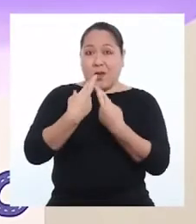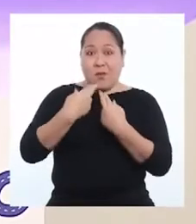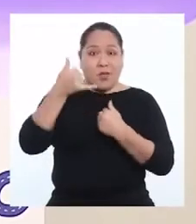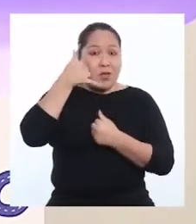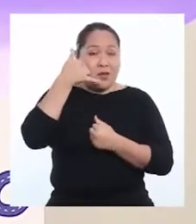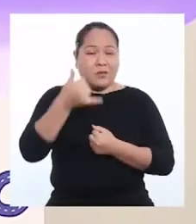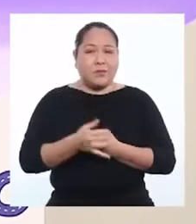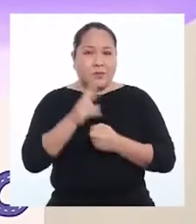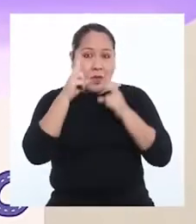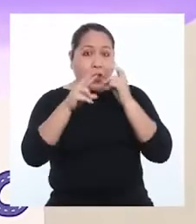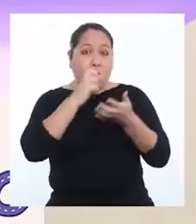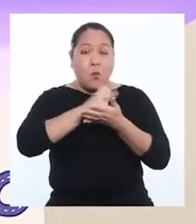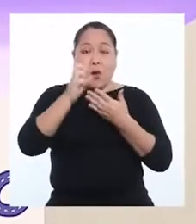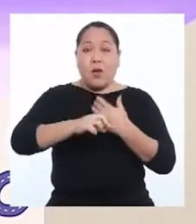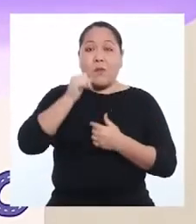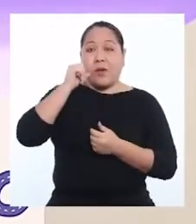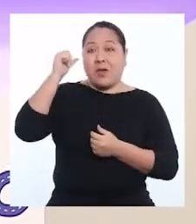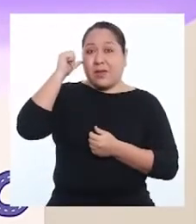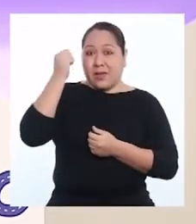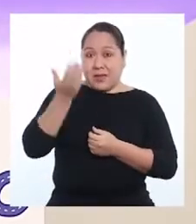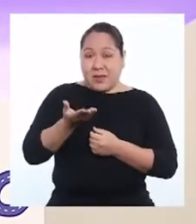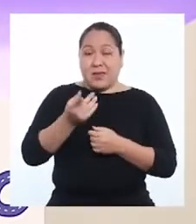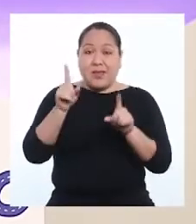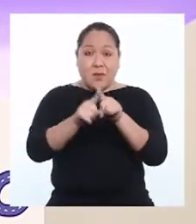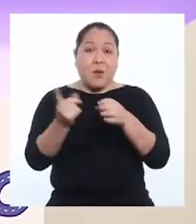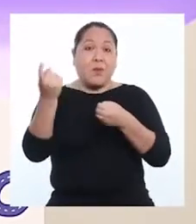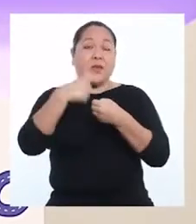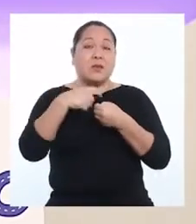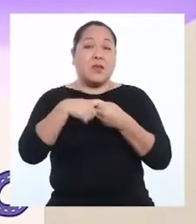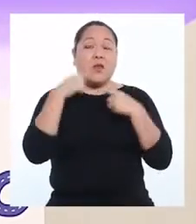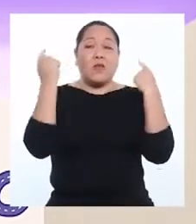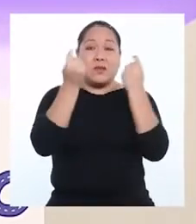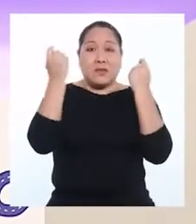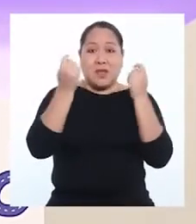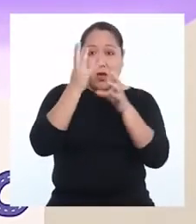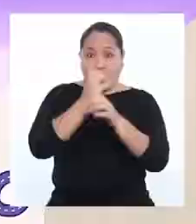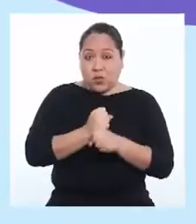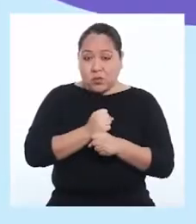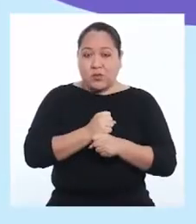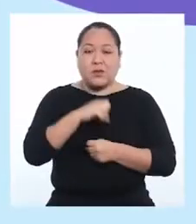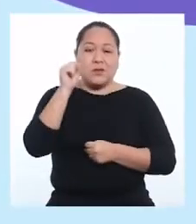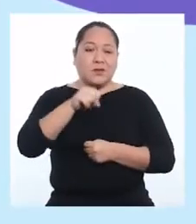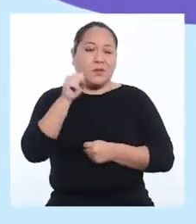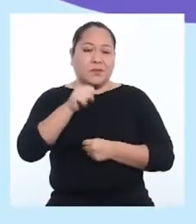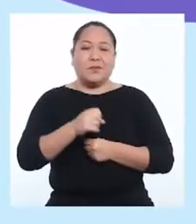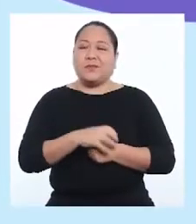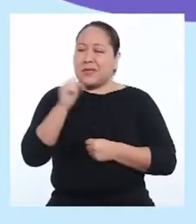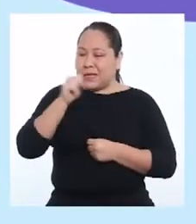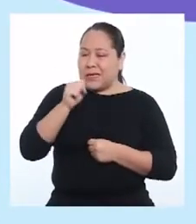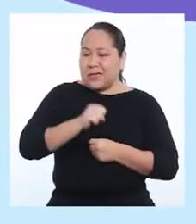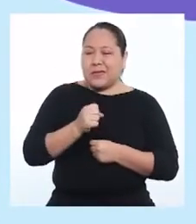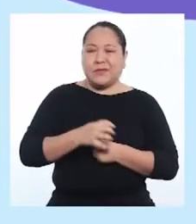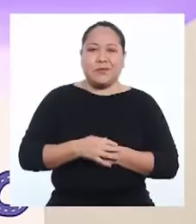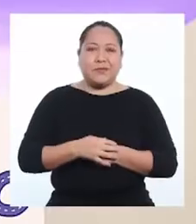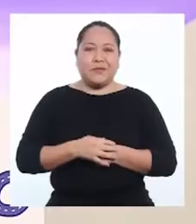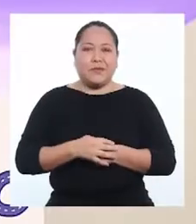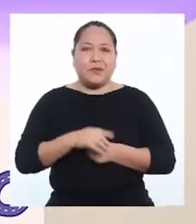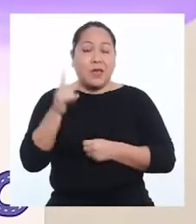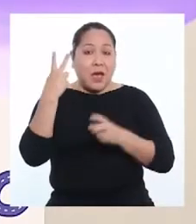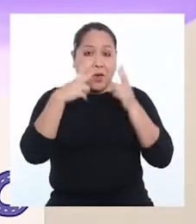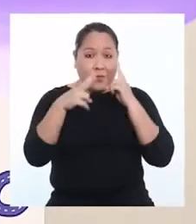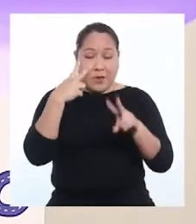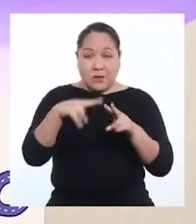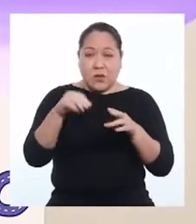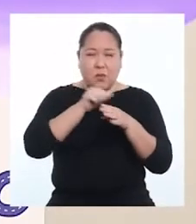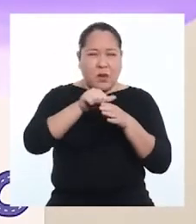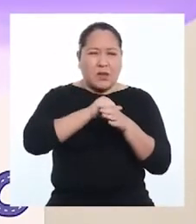llamada. ¿Vieron los programas de ayer? ¿También han participado de festividades tradicionales? Sí, sí. Sí, sí. ¿Y han visto